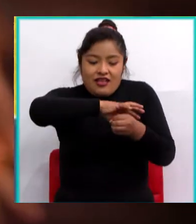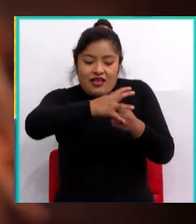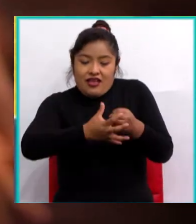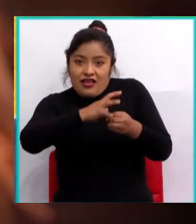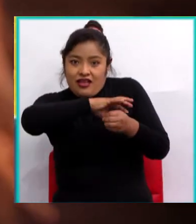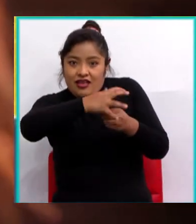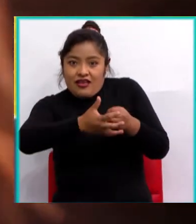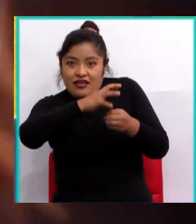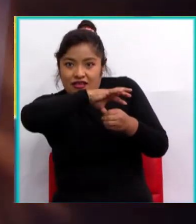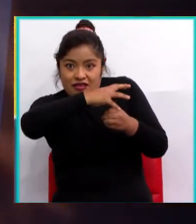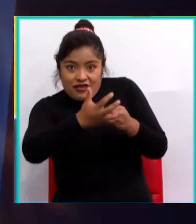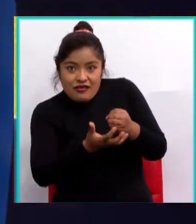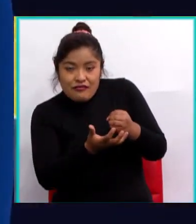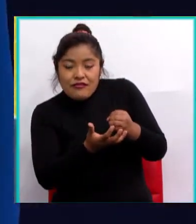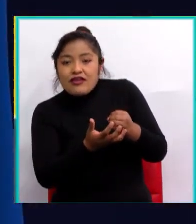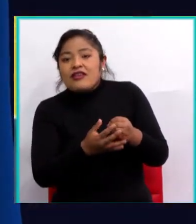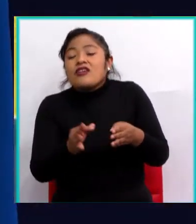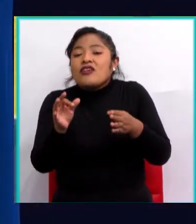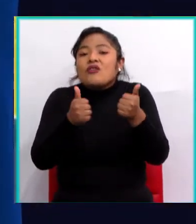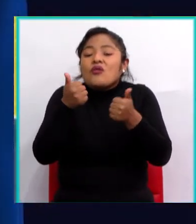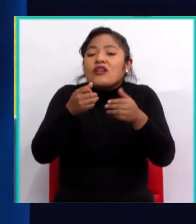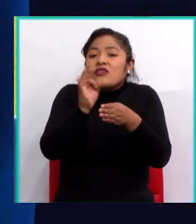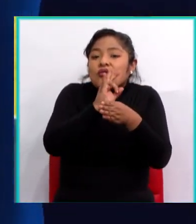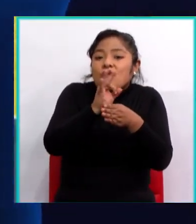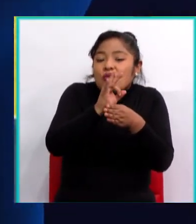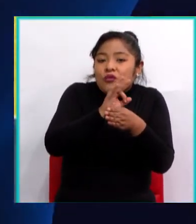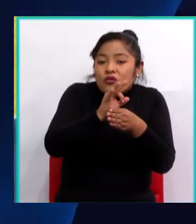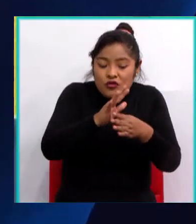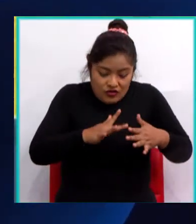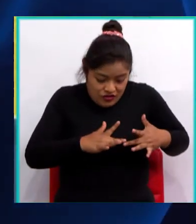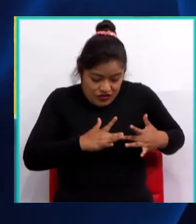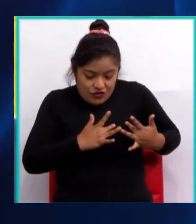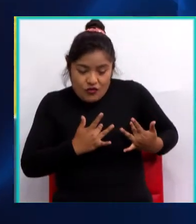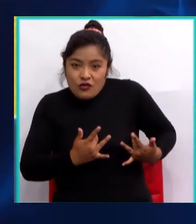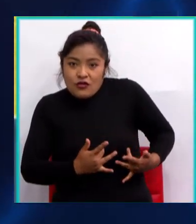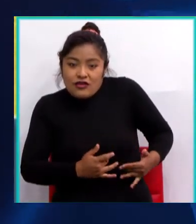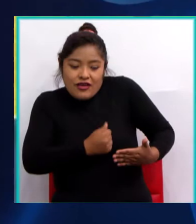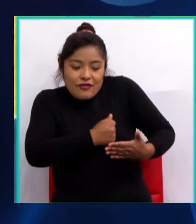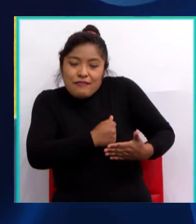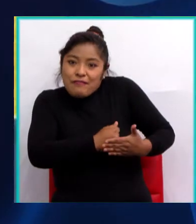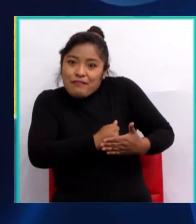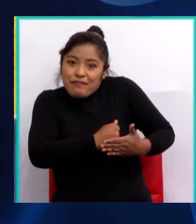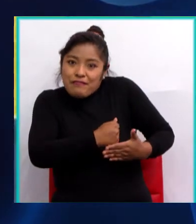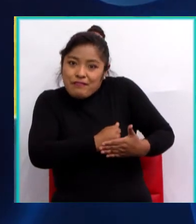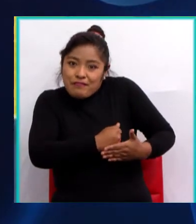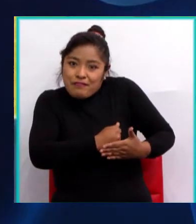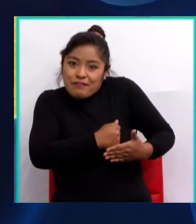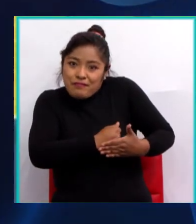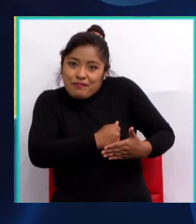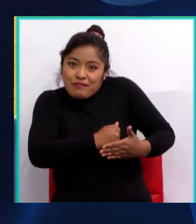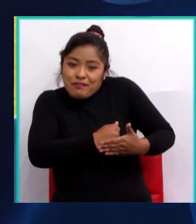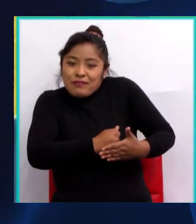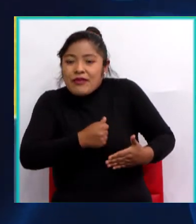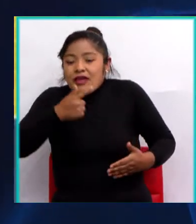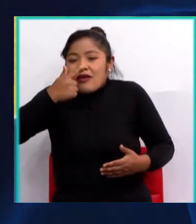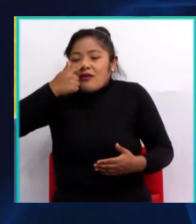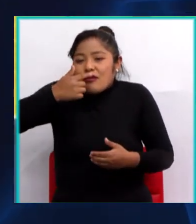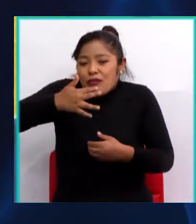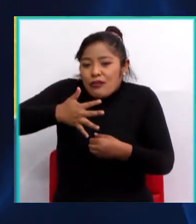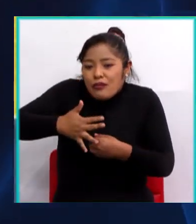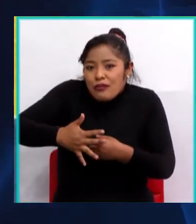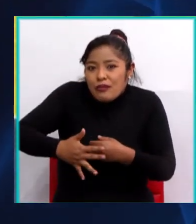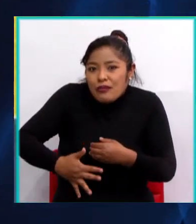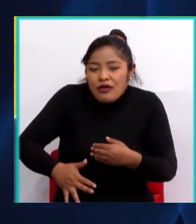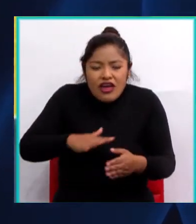La función del corazón consiste en bombear la sangre por todo nuestro organismo